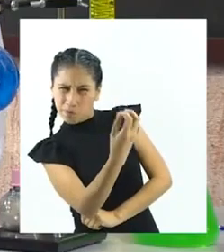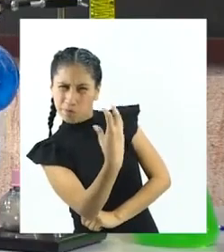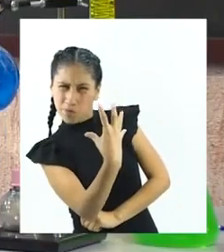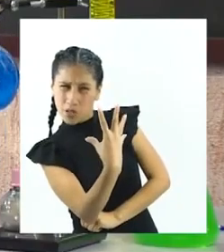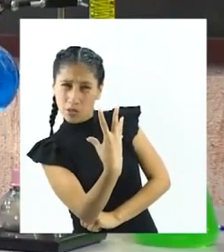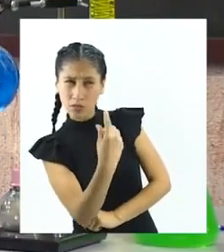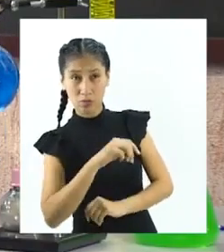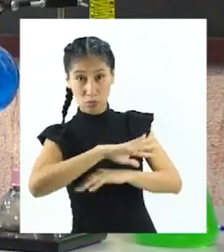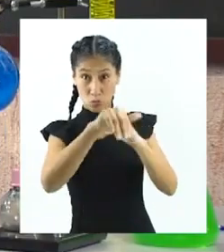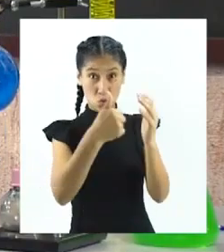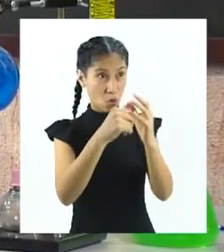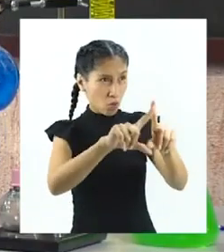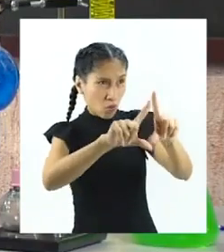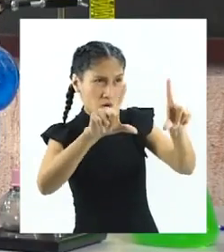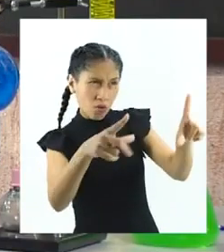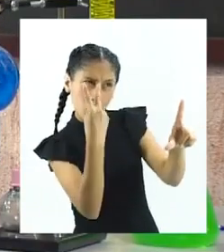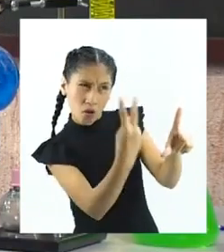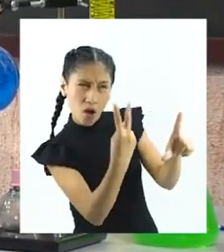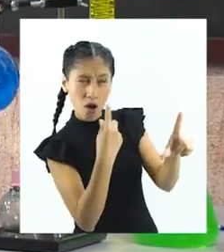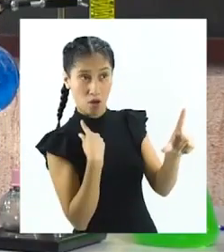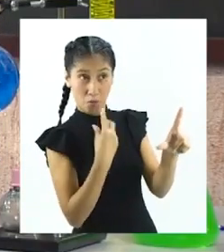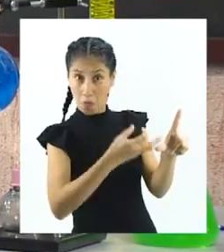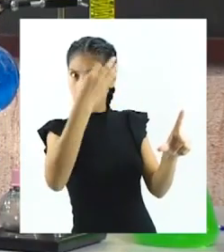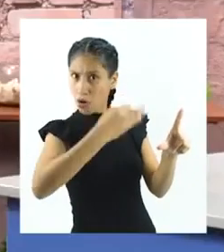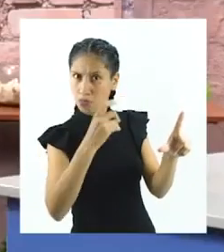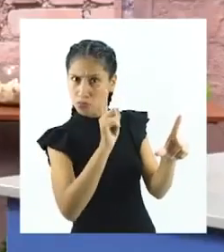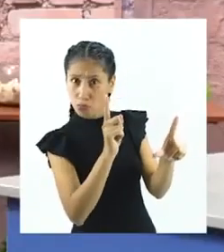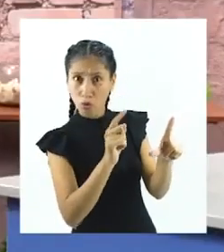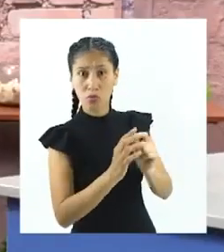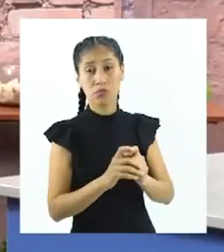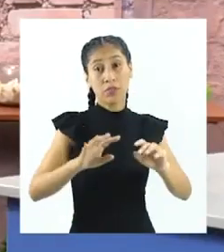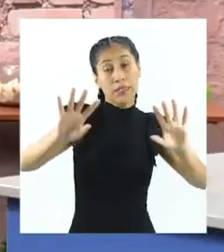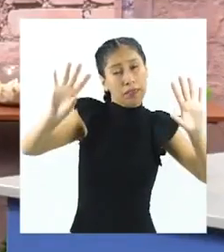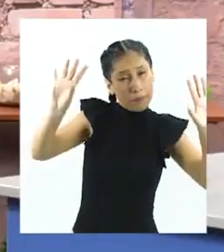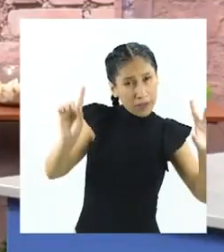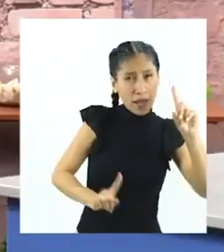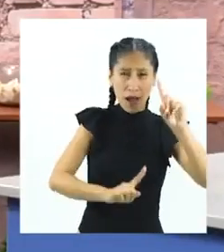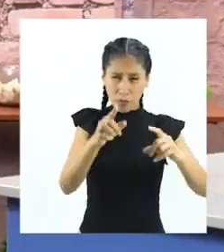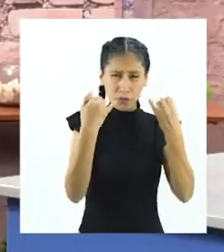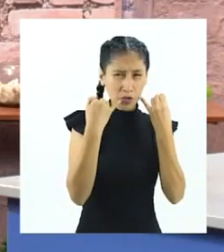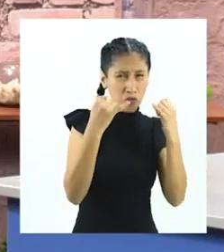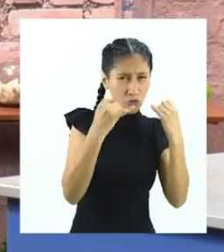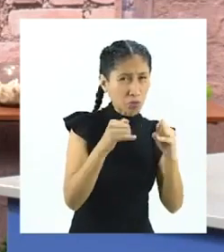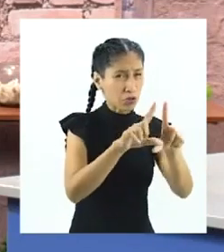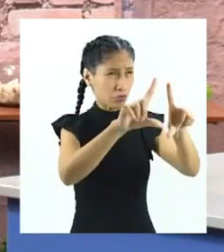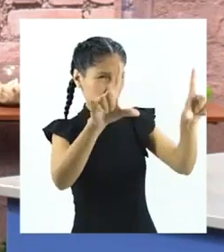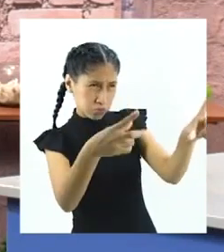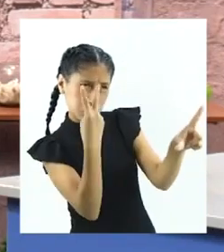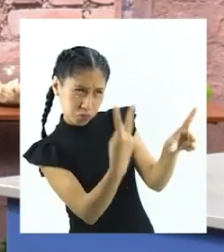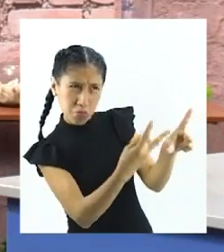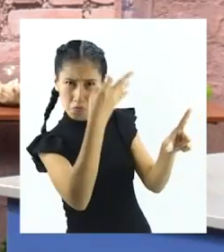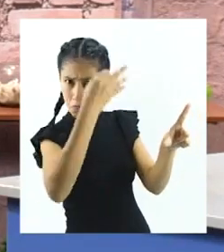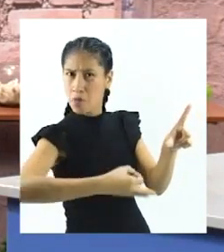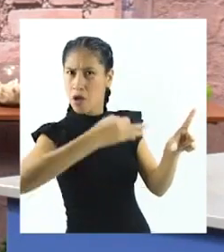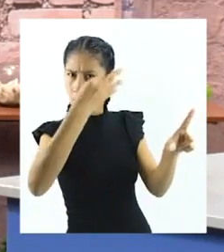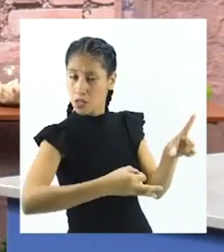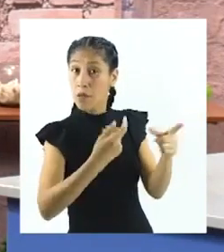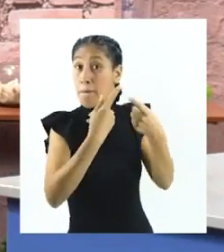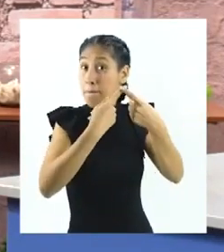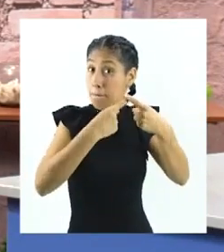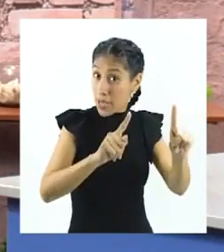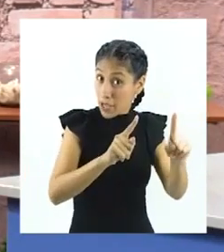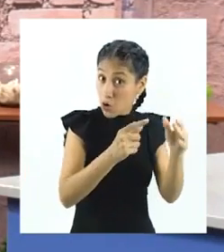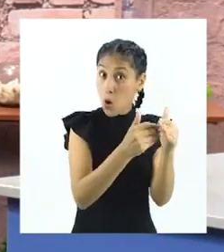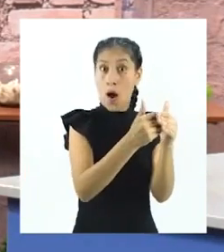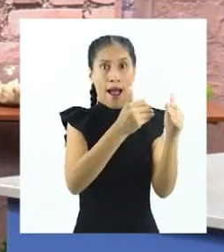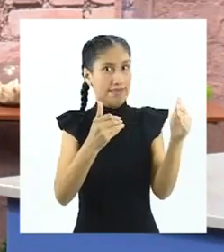por tus palabras que no todo lo publicado debe ser cierto. Seguramente hay información comprobada, pero mientras